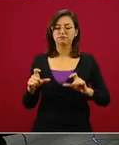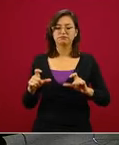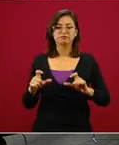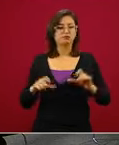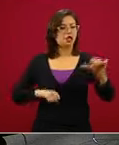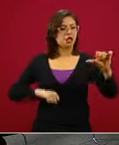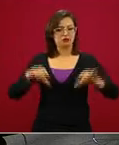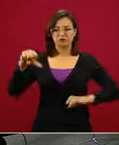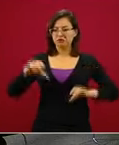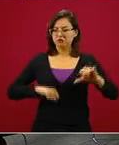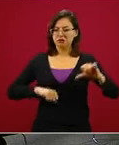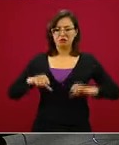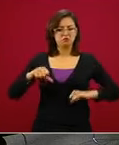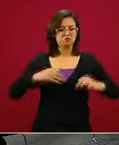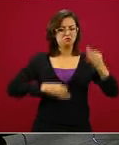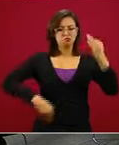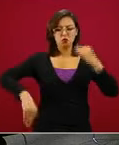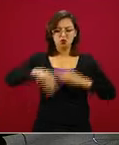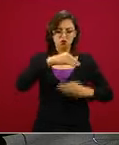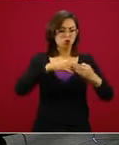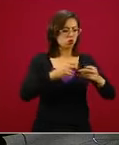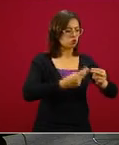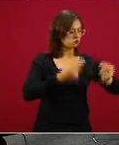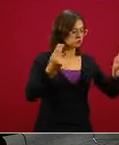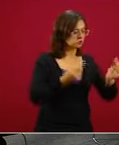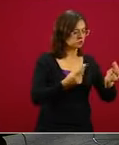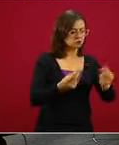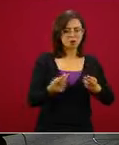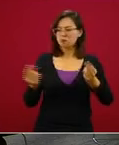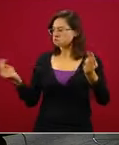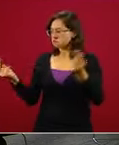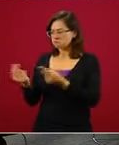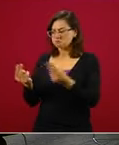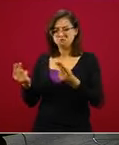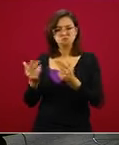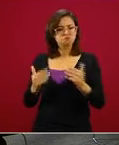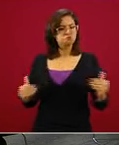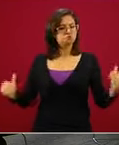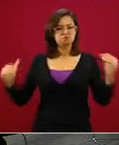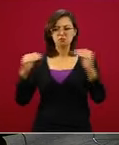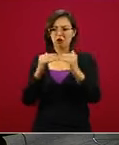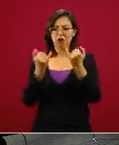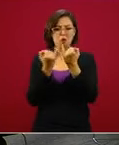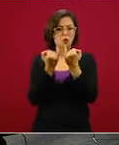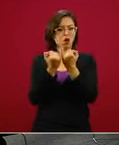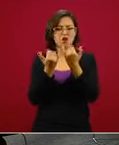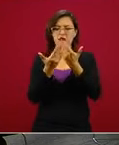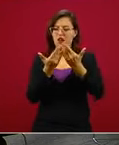actividades consideradas esenciales y no esenciales sin restricción.